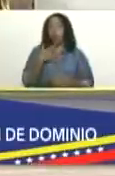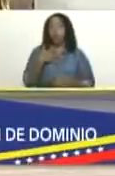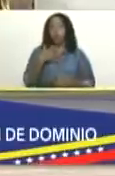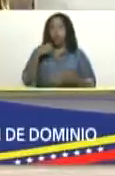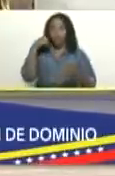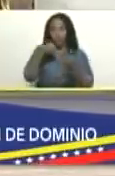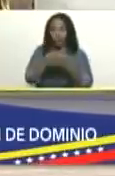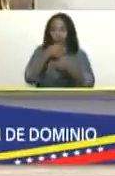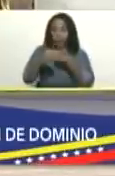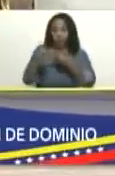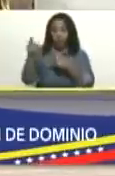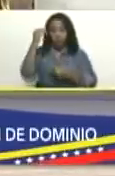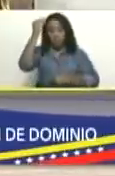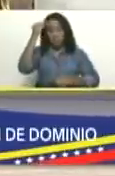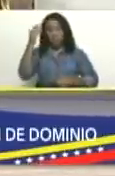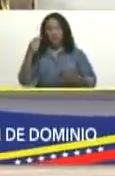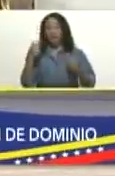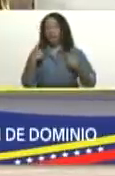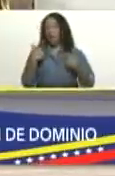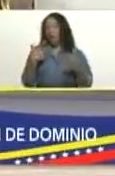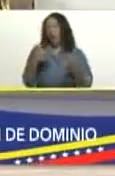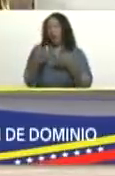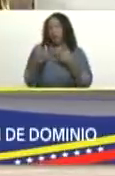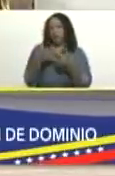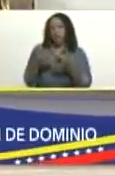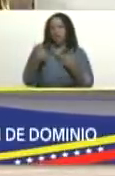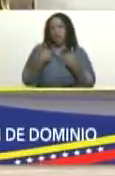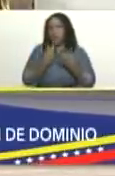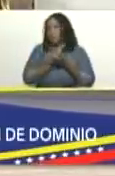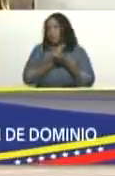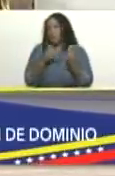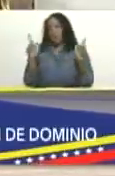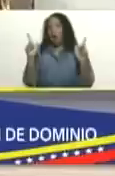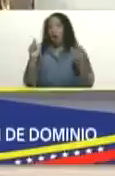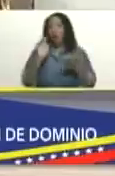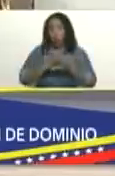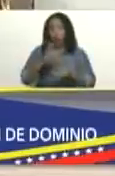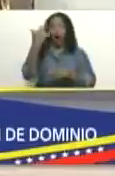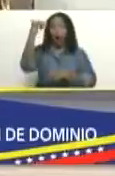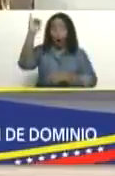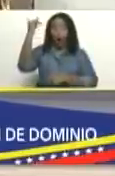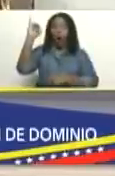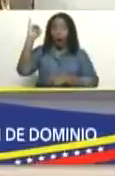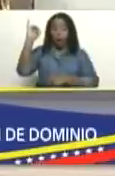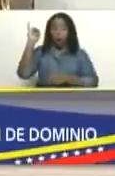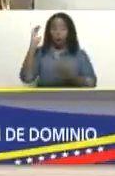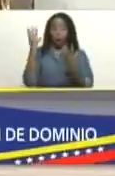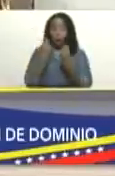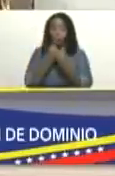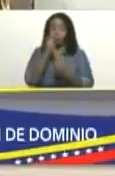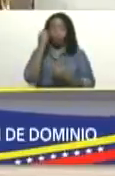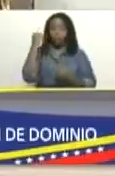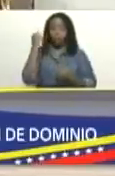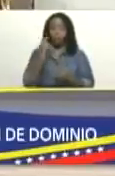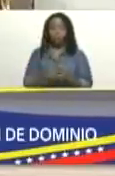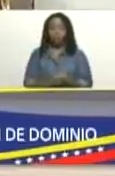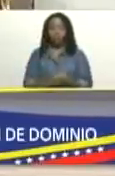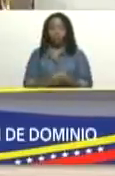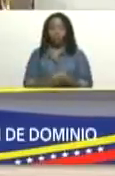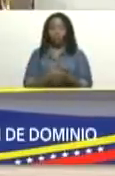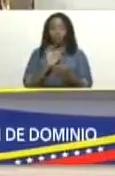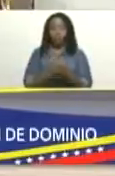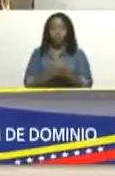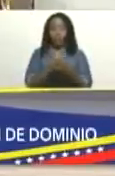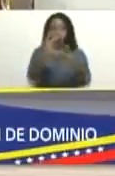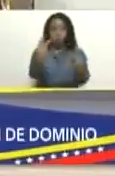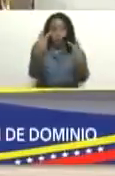a aquellos que creen que tienen licencia. Porque los hay, compañero, compañera, compatriota que me